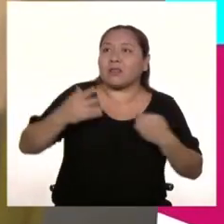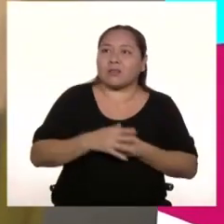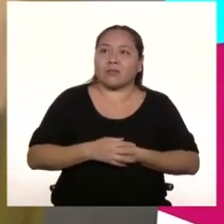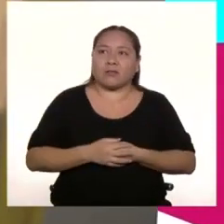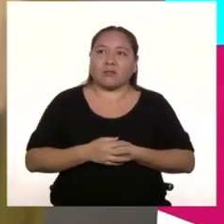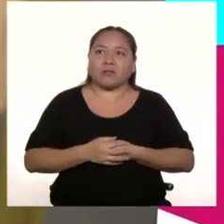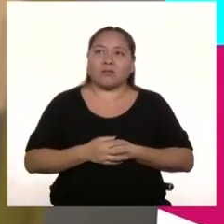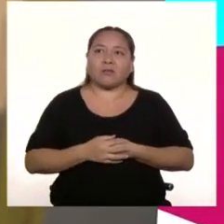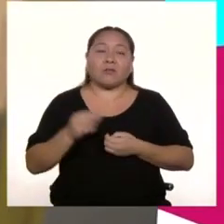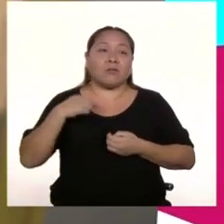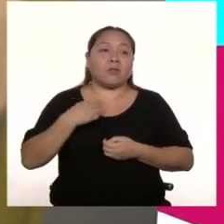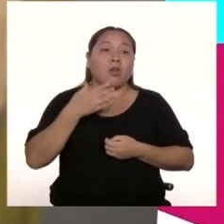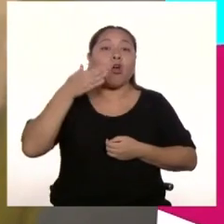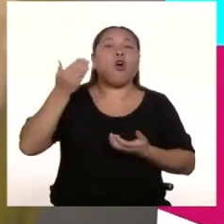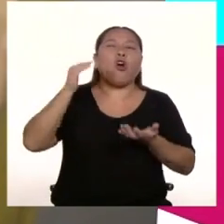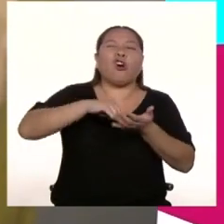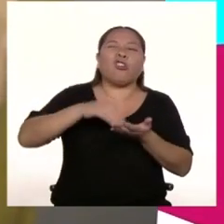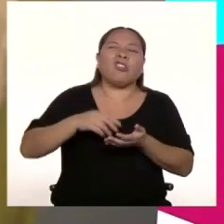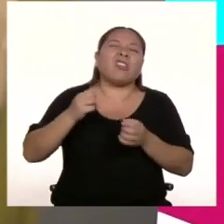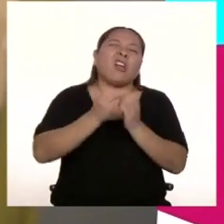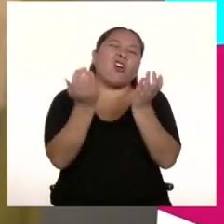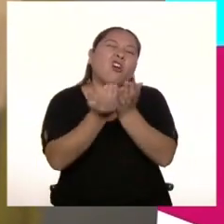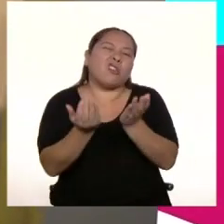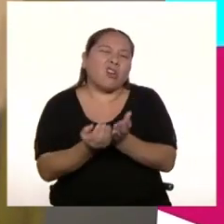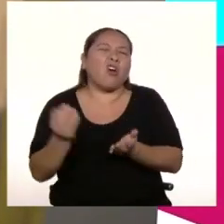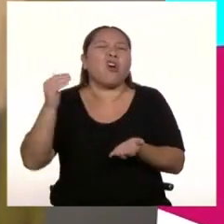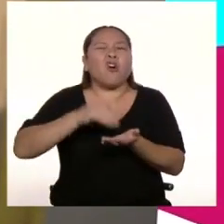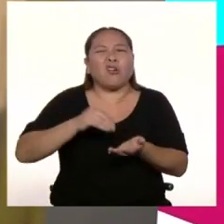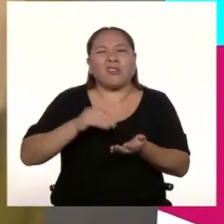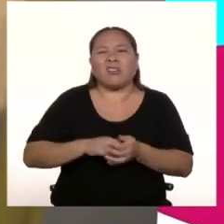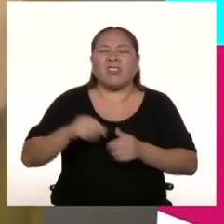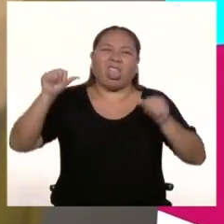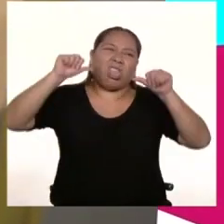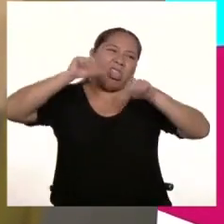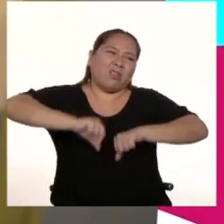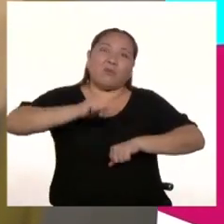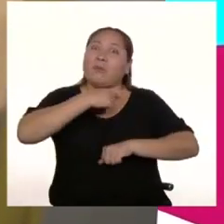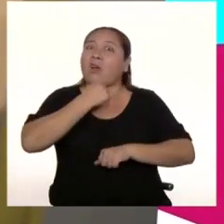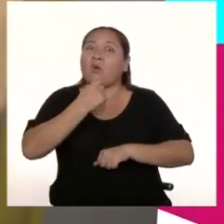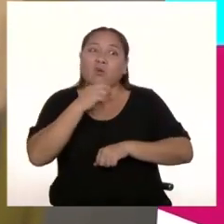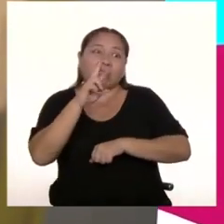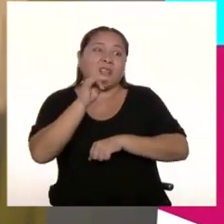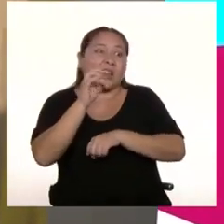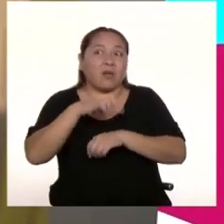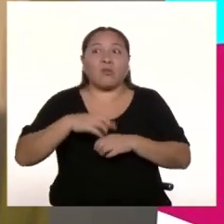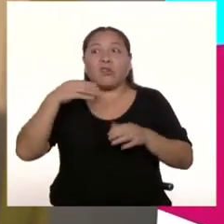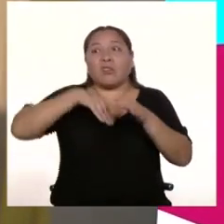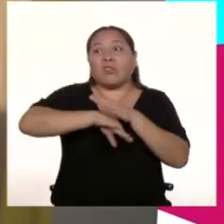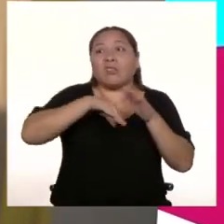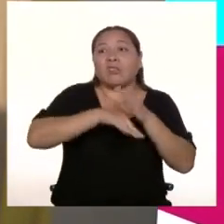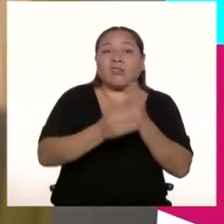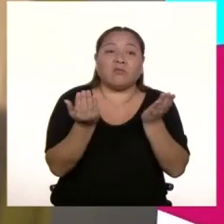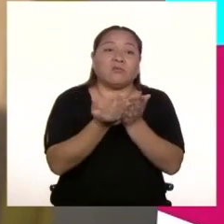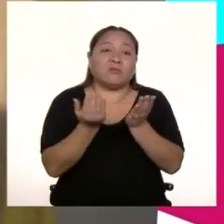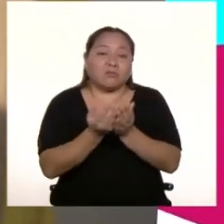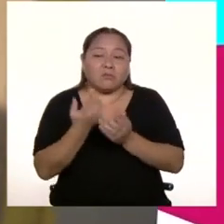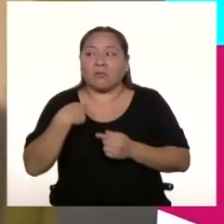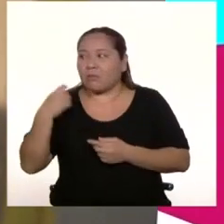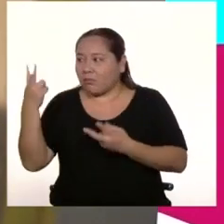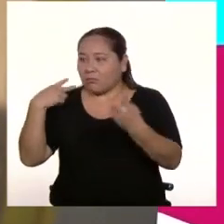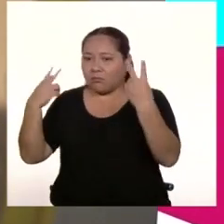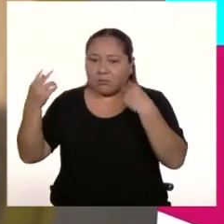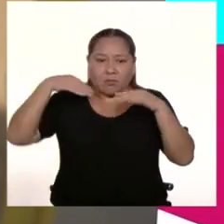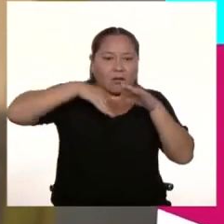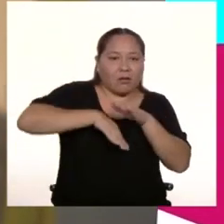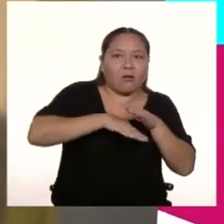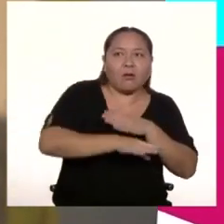día en el colegio, otro día infernal. Estamos haciendo un rap y no me gusta nada. Al llegar al colegio, Ramón me vio entrar. Me